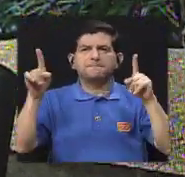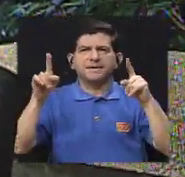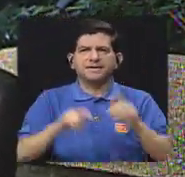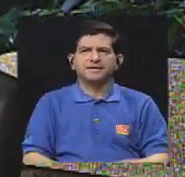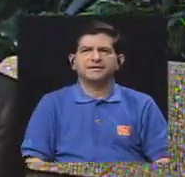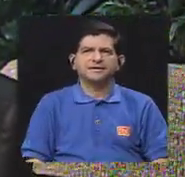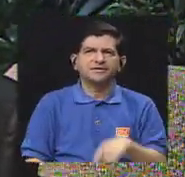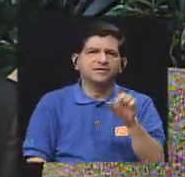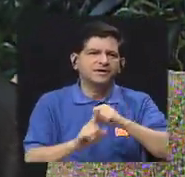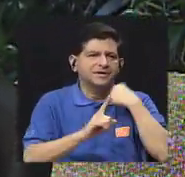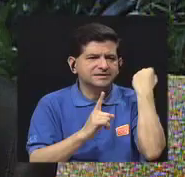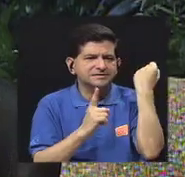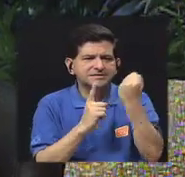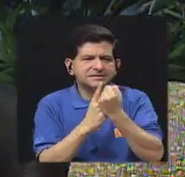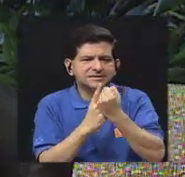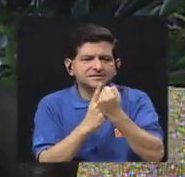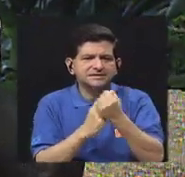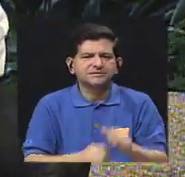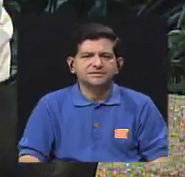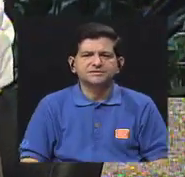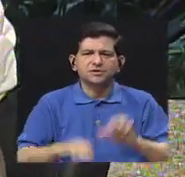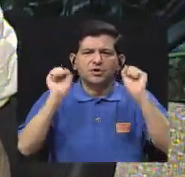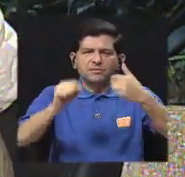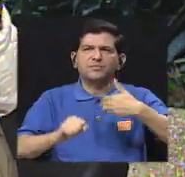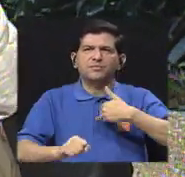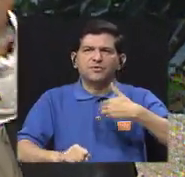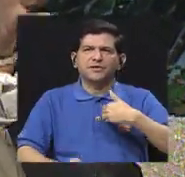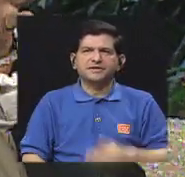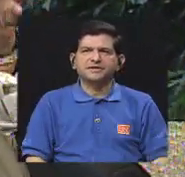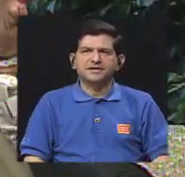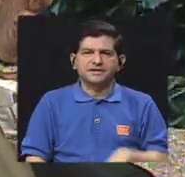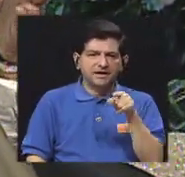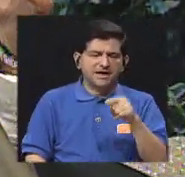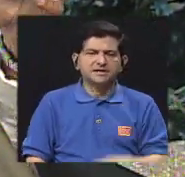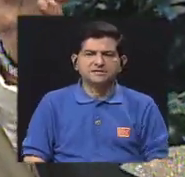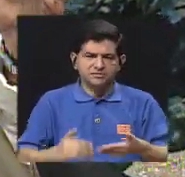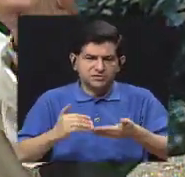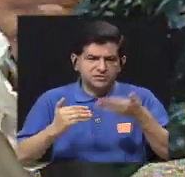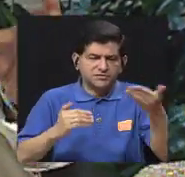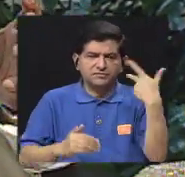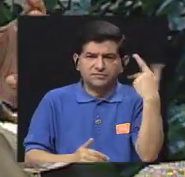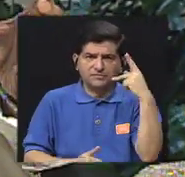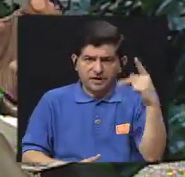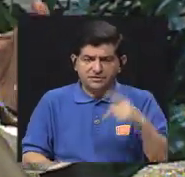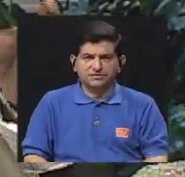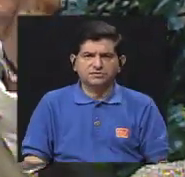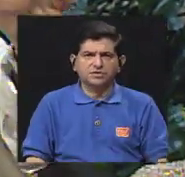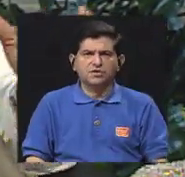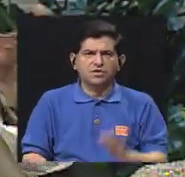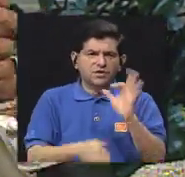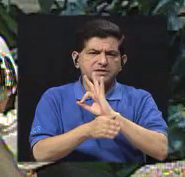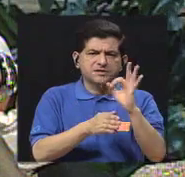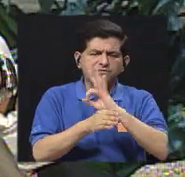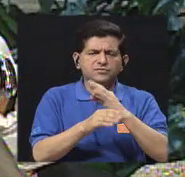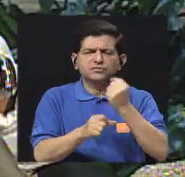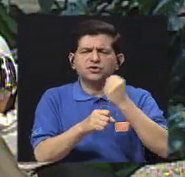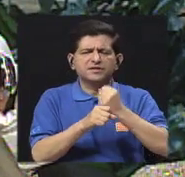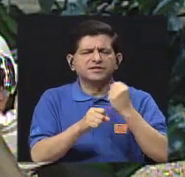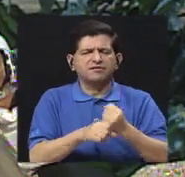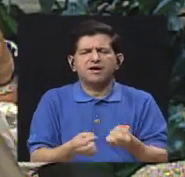básicamente es poder tener los factores de riesgo, o que sobrecarga de funciones de trabajo,